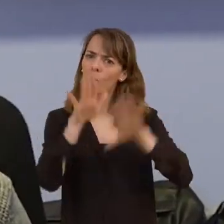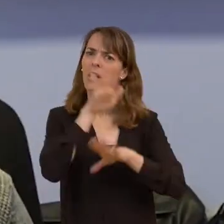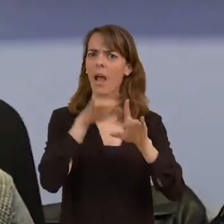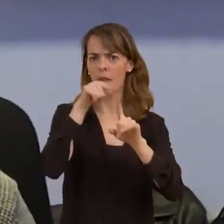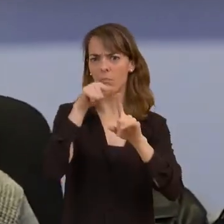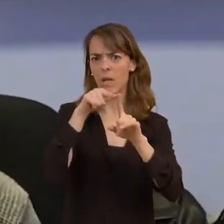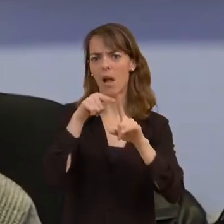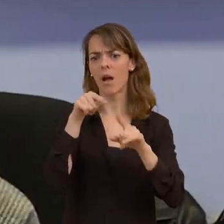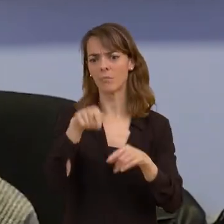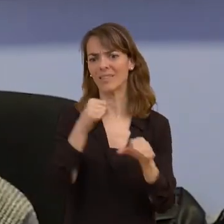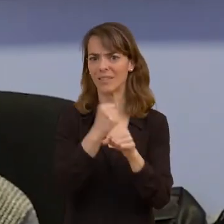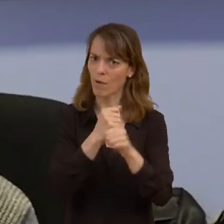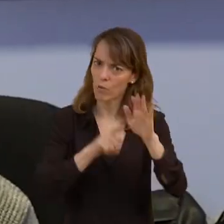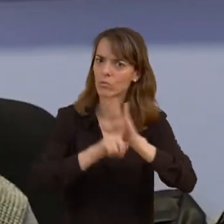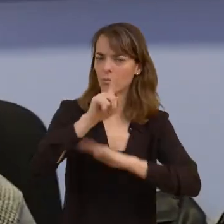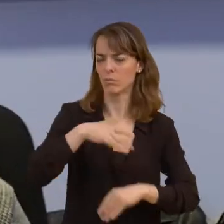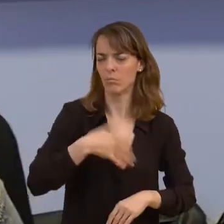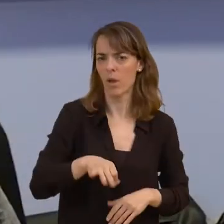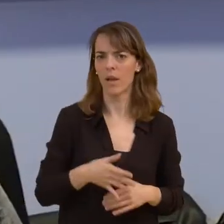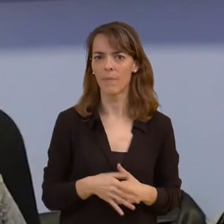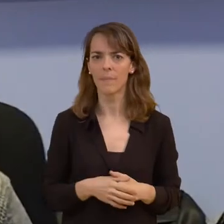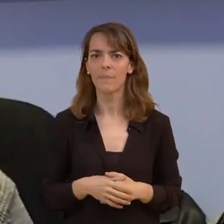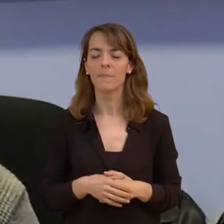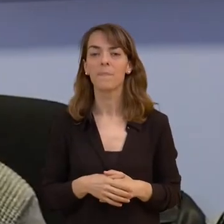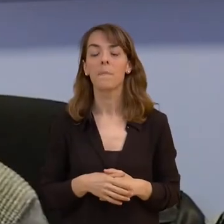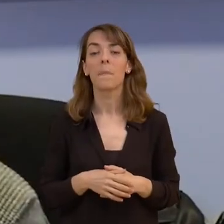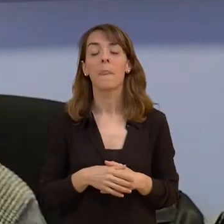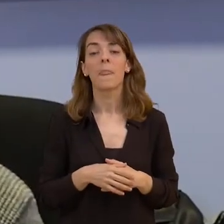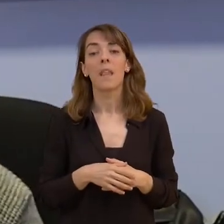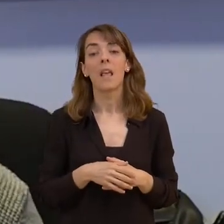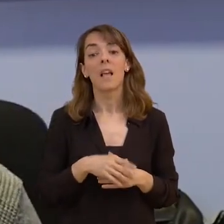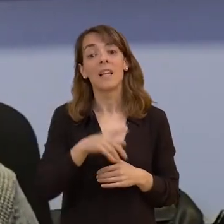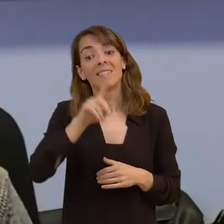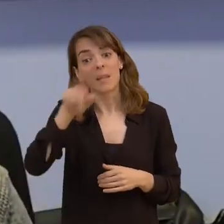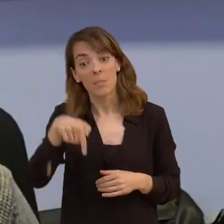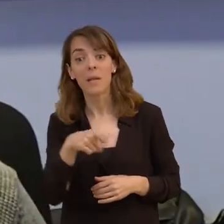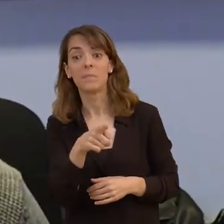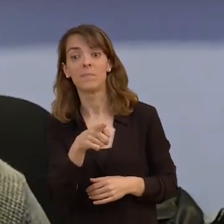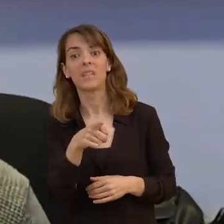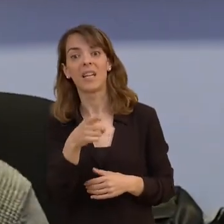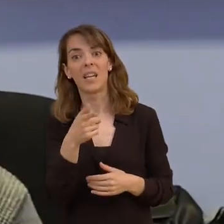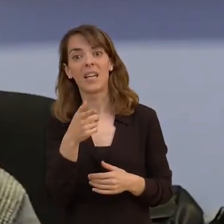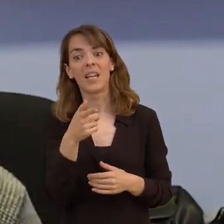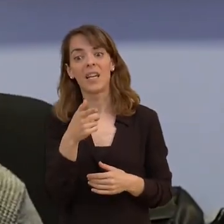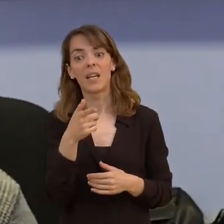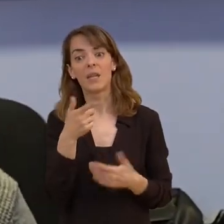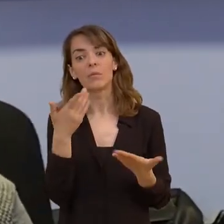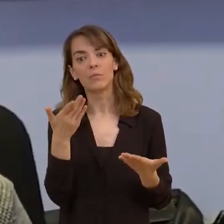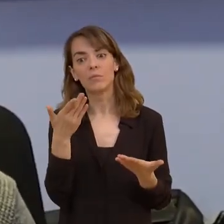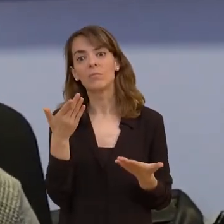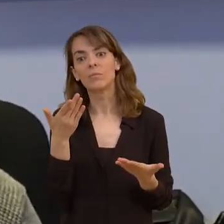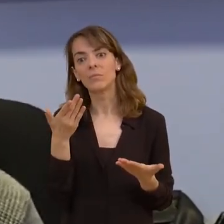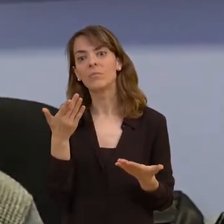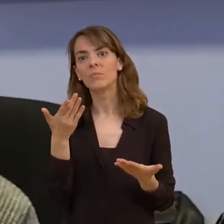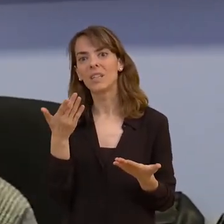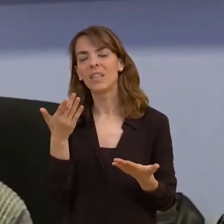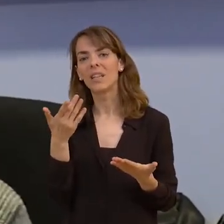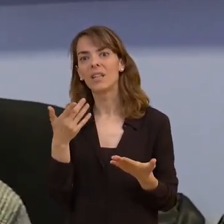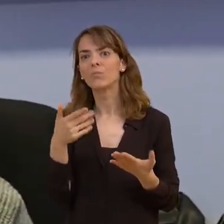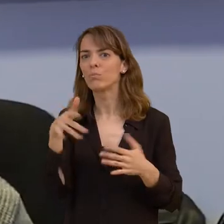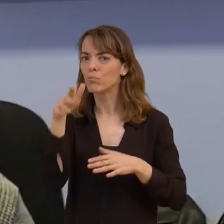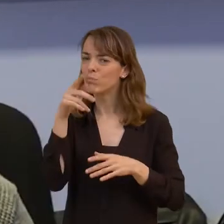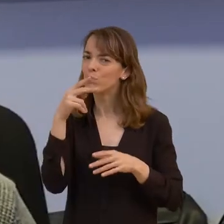que se necesita para desarrollar este trabajo Por otro lado, también es muy complejo y bastante